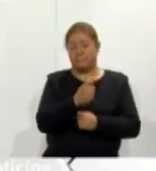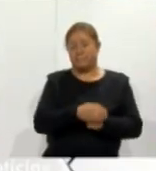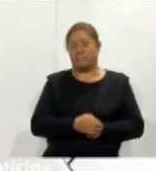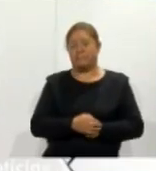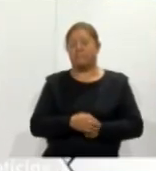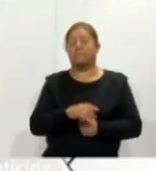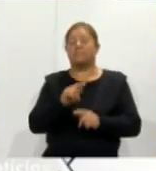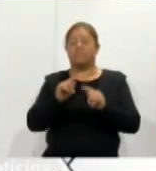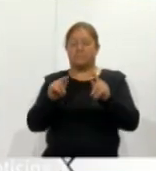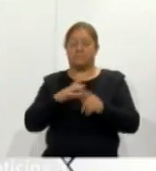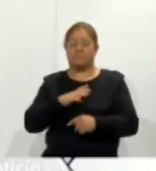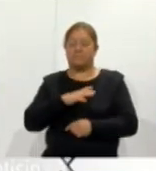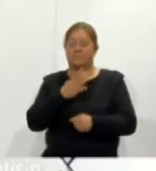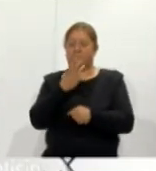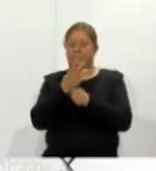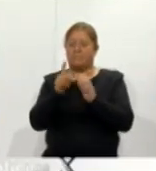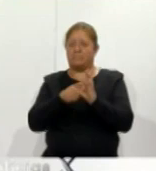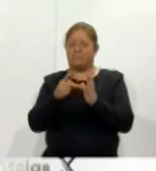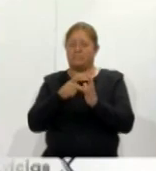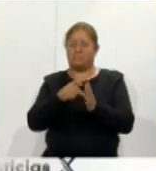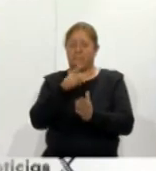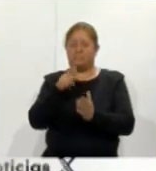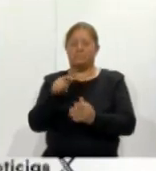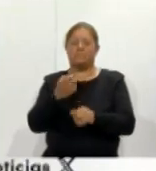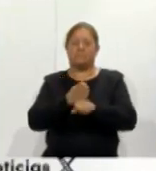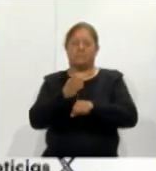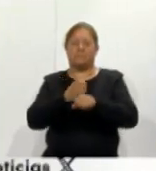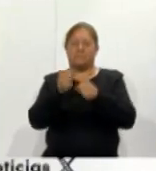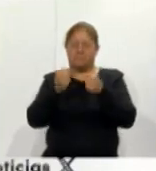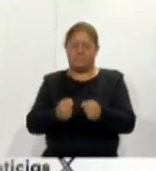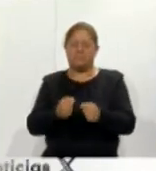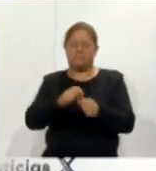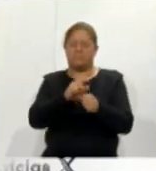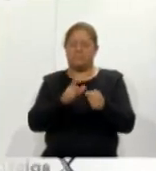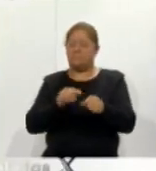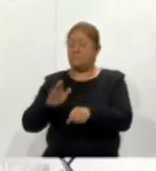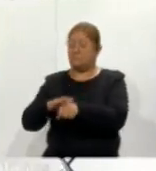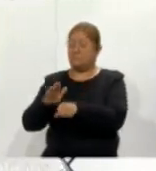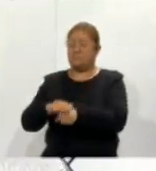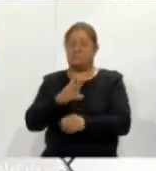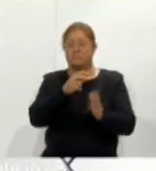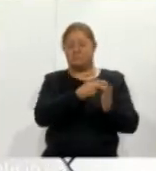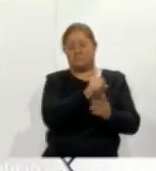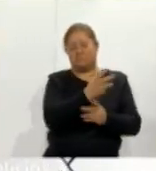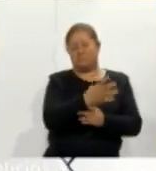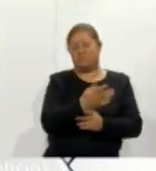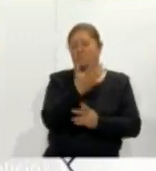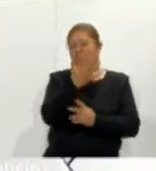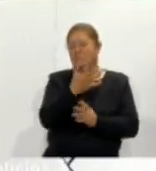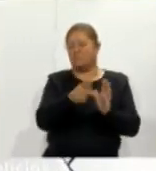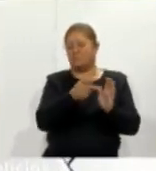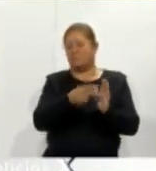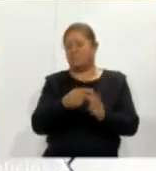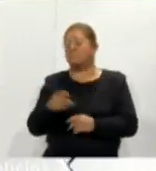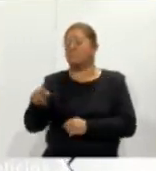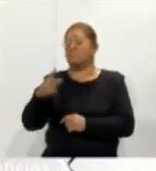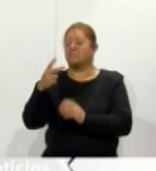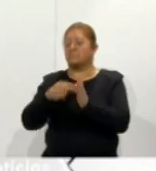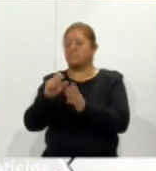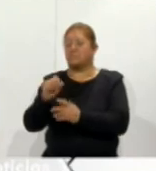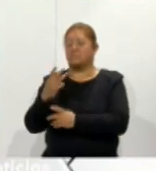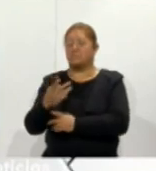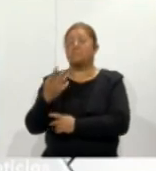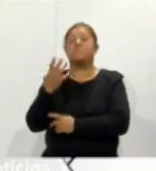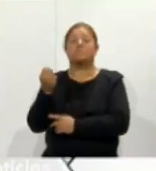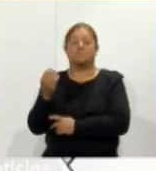posicionó en tres ocasiones como el estado más seguro del país, en 2022 en cinco ocasiones y nueve en 2023. Además, en